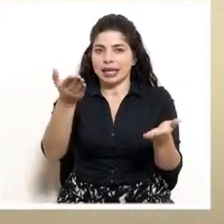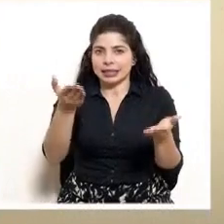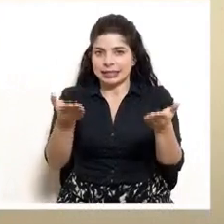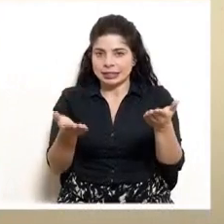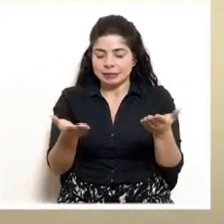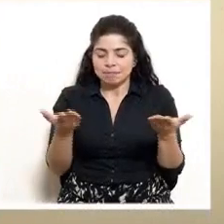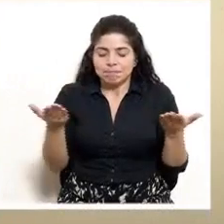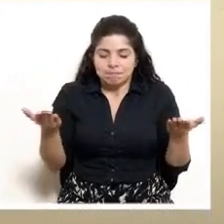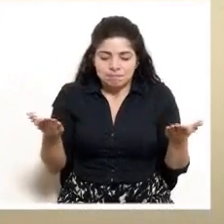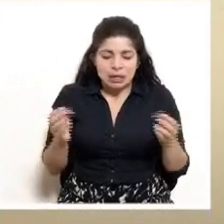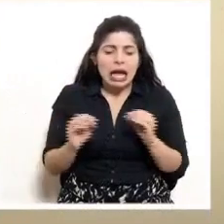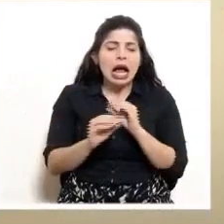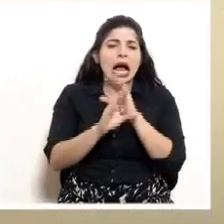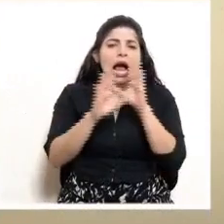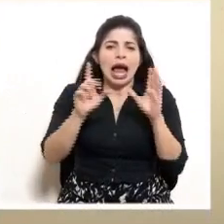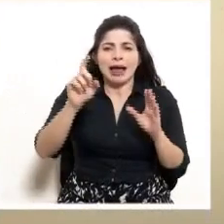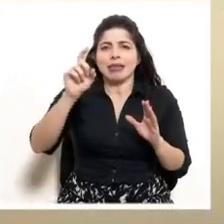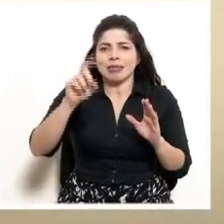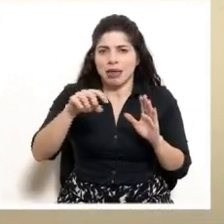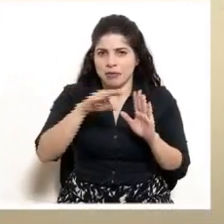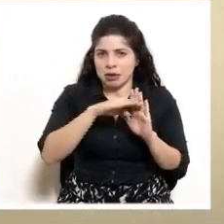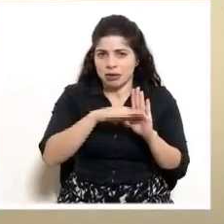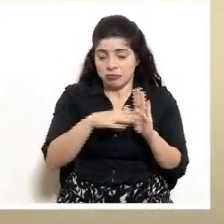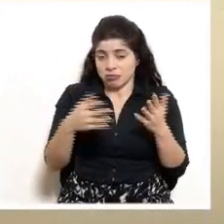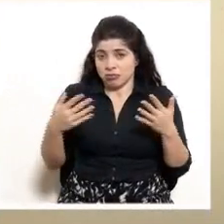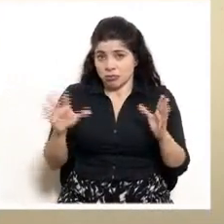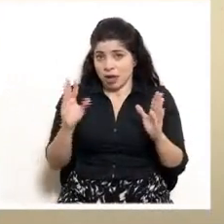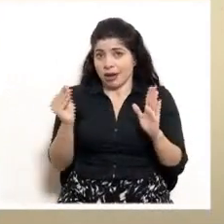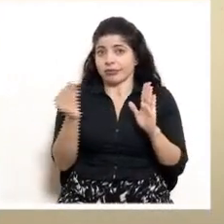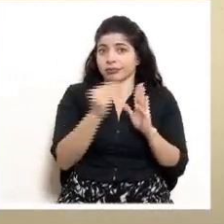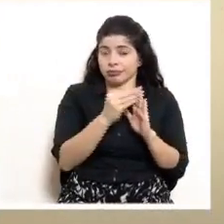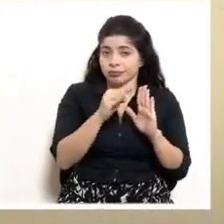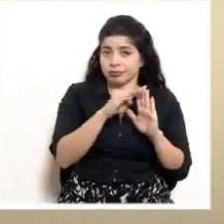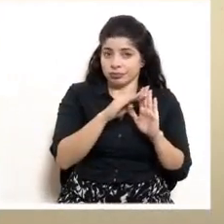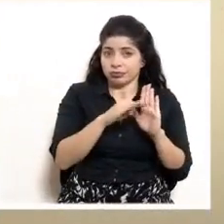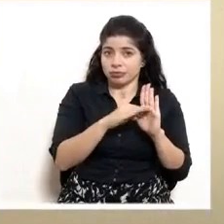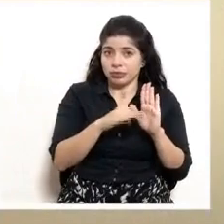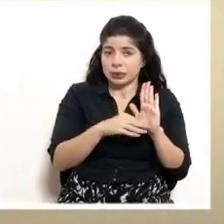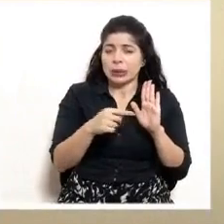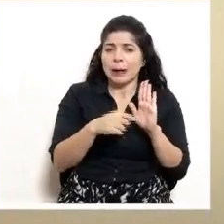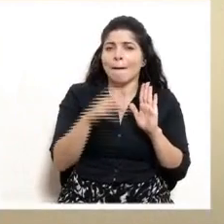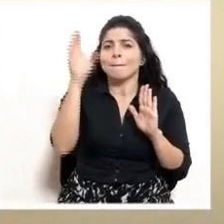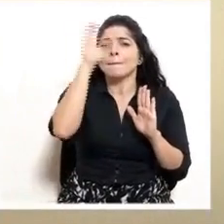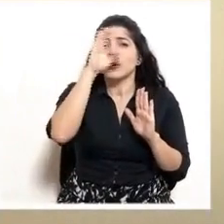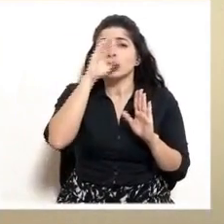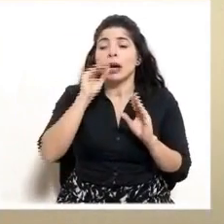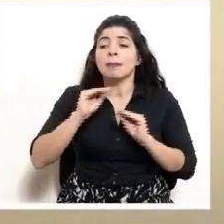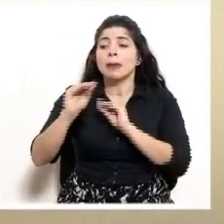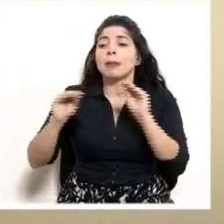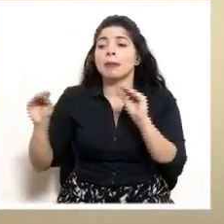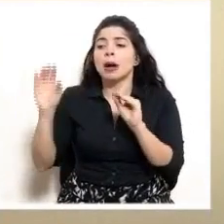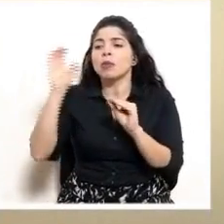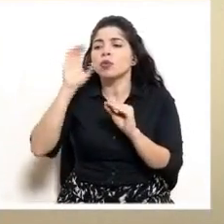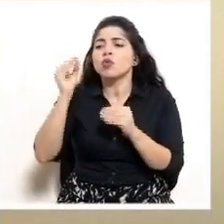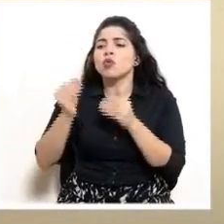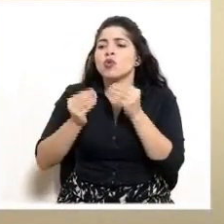Claramente hay que tomar medidas, y se tomaron para procurar reducir la velocidad del contagio y aliviar